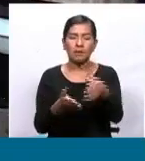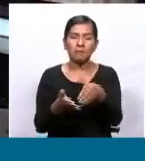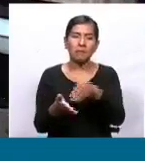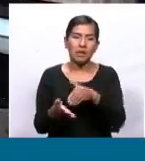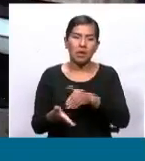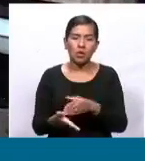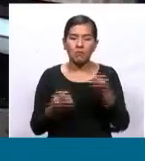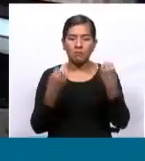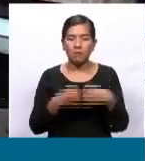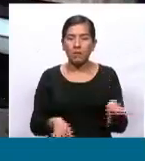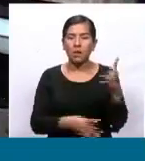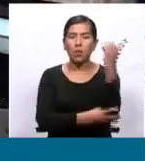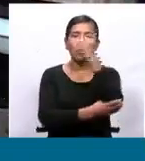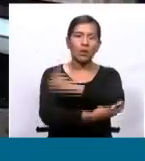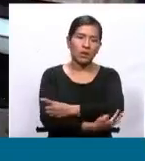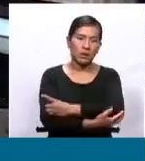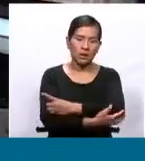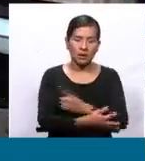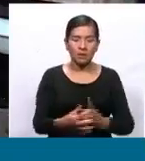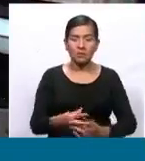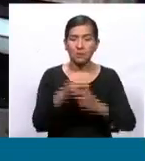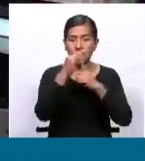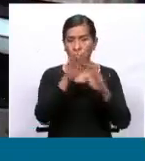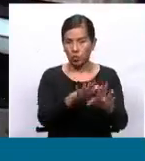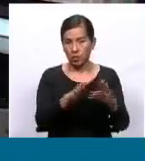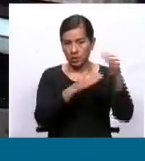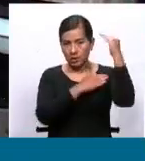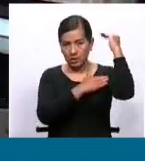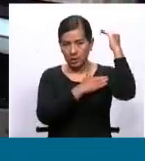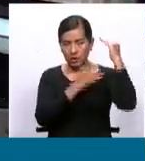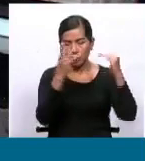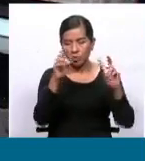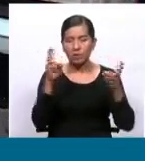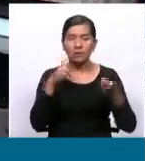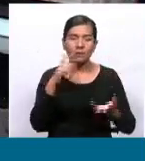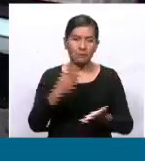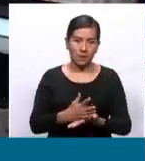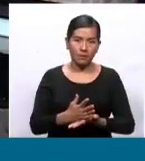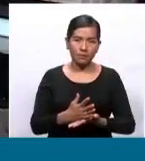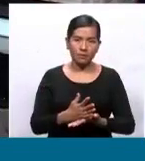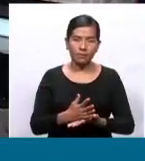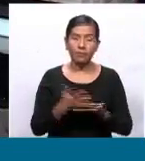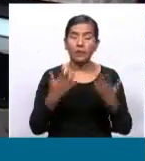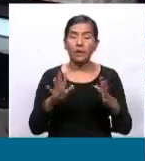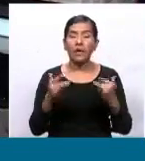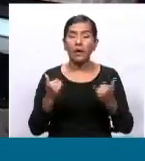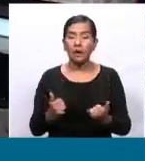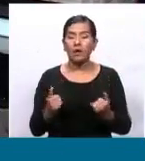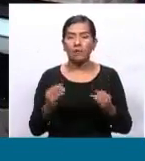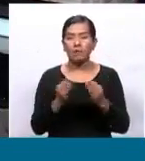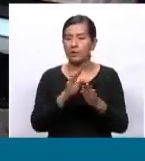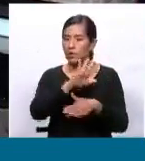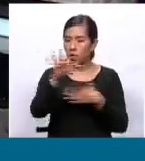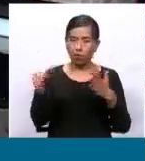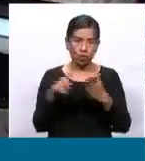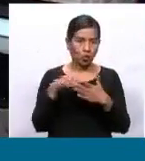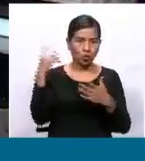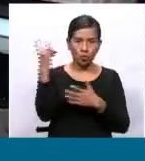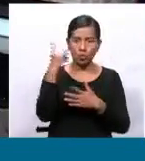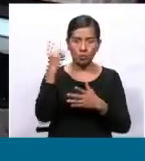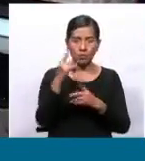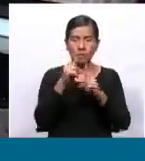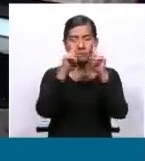pierden diariamente, particularmente en Santa Cruz, por el efecto del paro. La pregunta que nos hacemos todos los bolivianos y